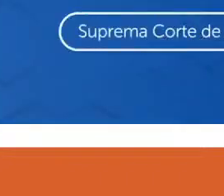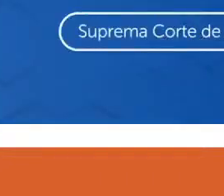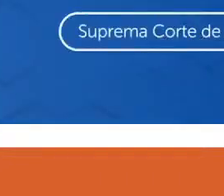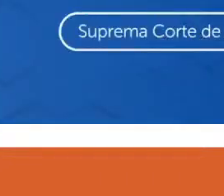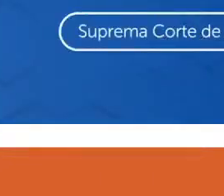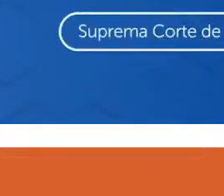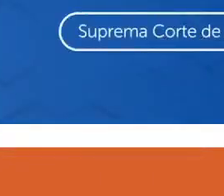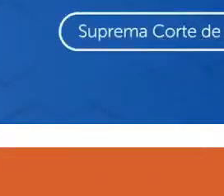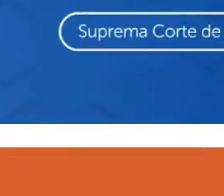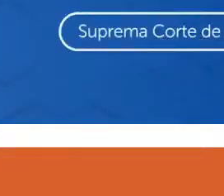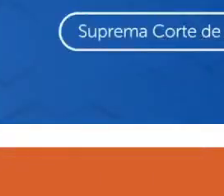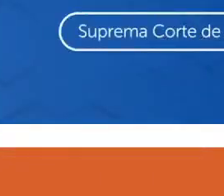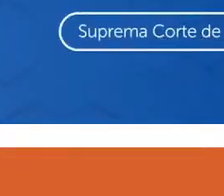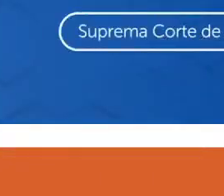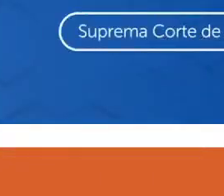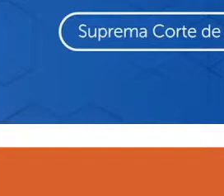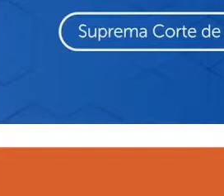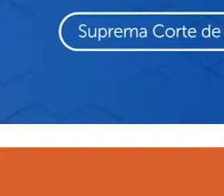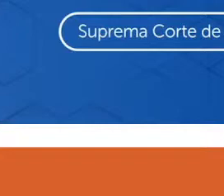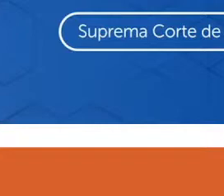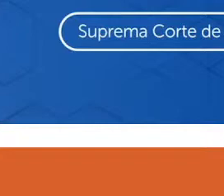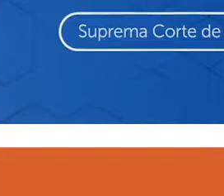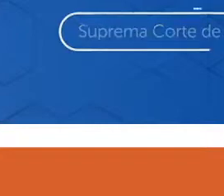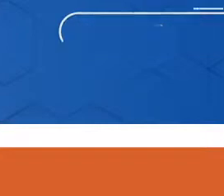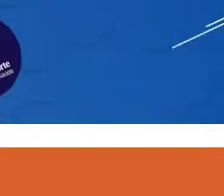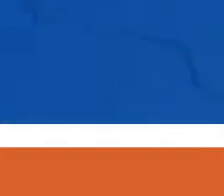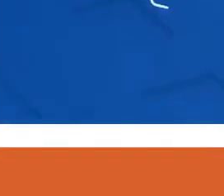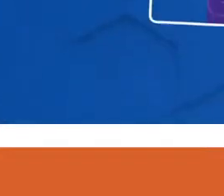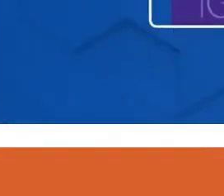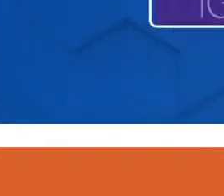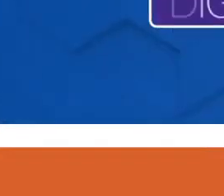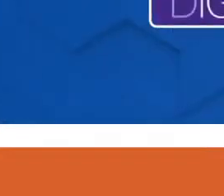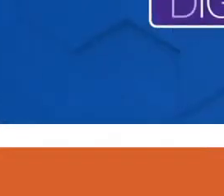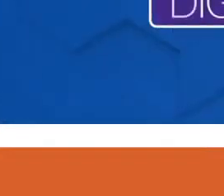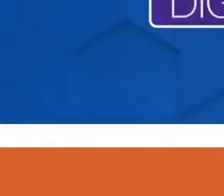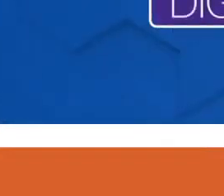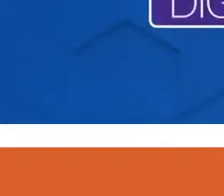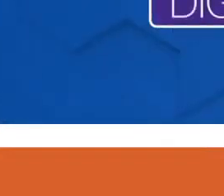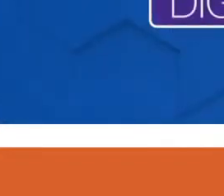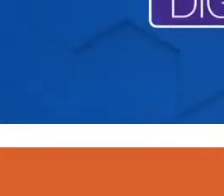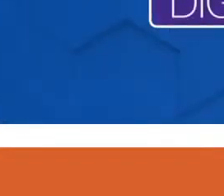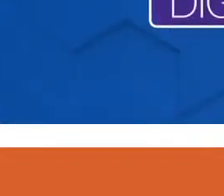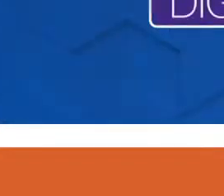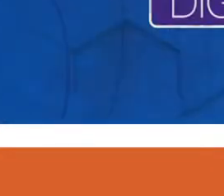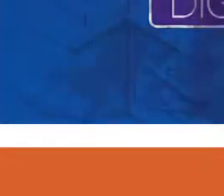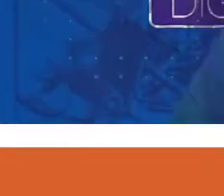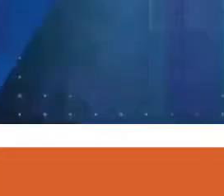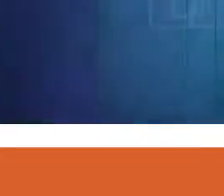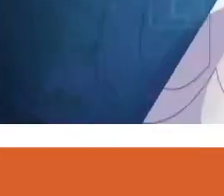como Suprema Corte de Justicia de la Nación. Sigue nuestra página oficial y se parte de la Corte Digital.